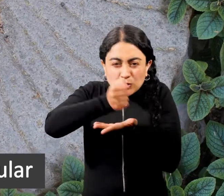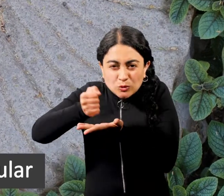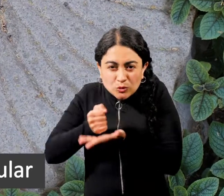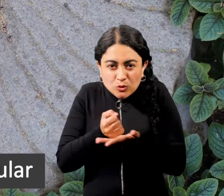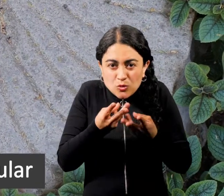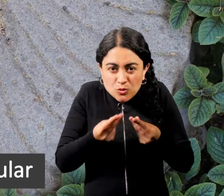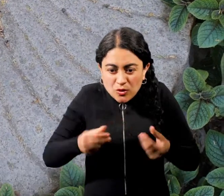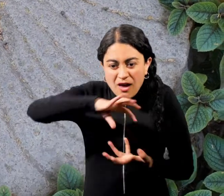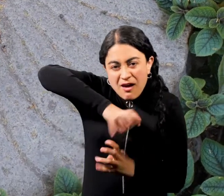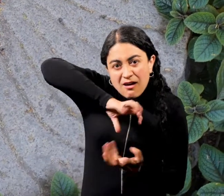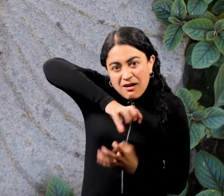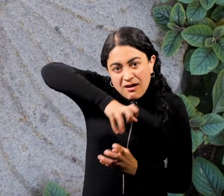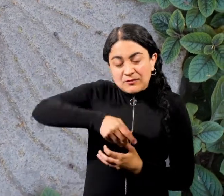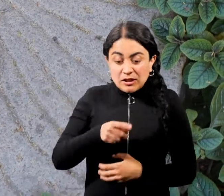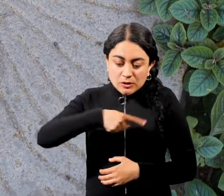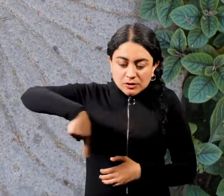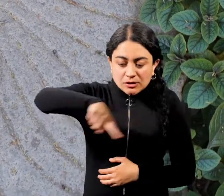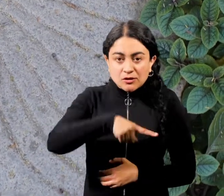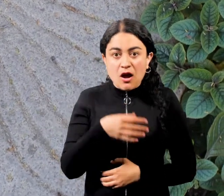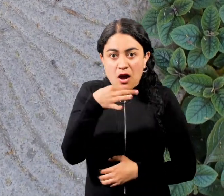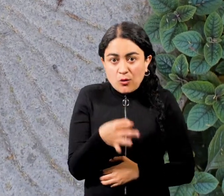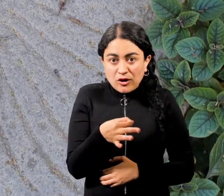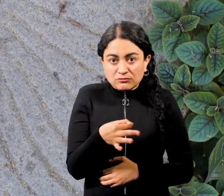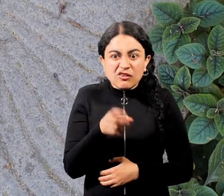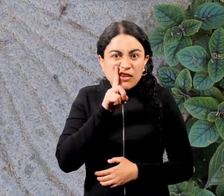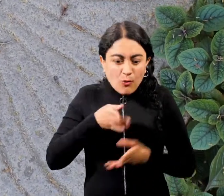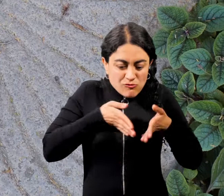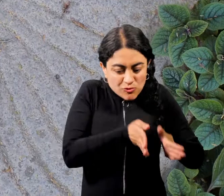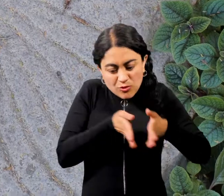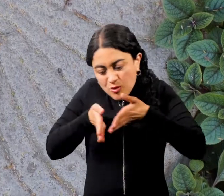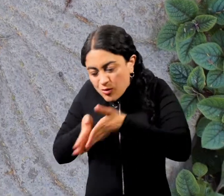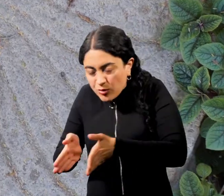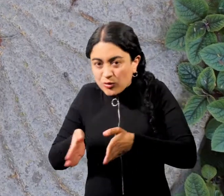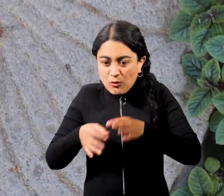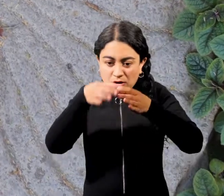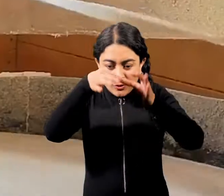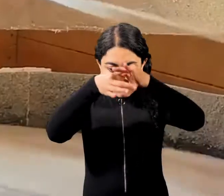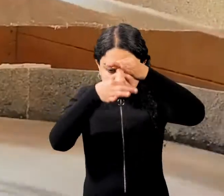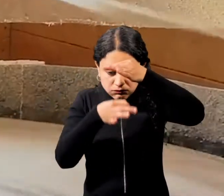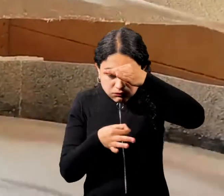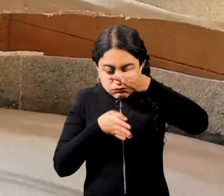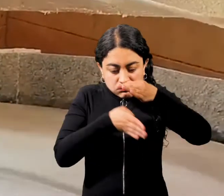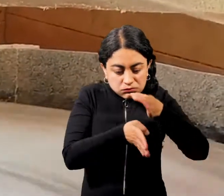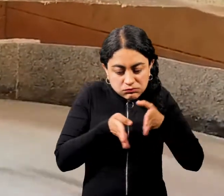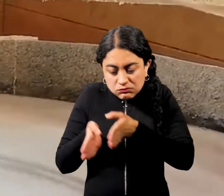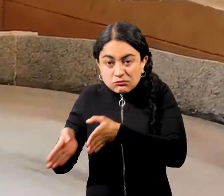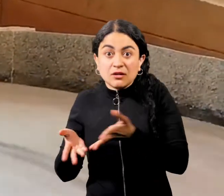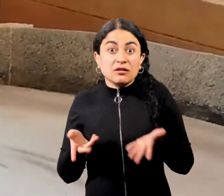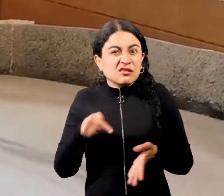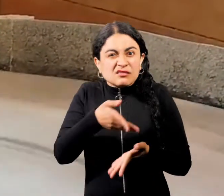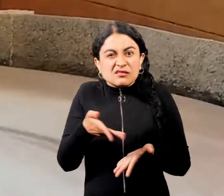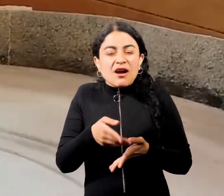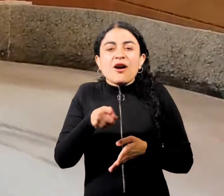tiene forma circular y tiene un pequeño agujero al medio. Tiene canales tallados desde el centro hacia los bordes. Los